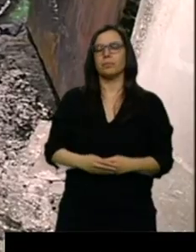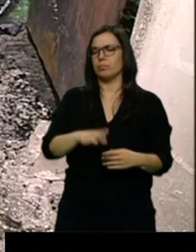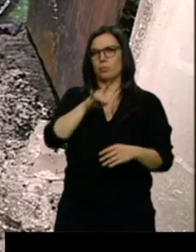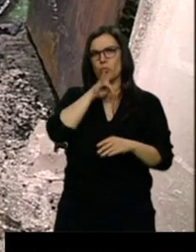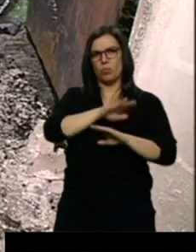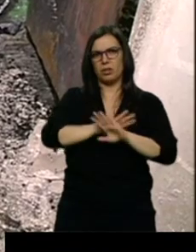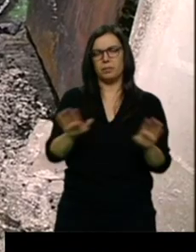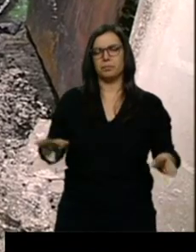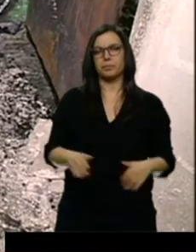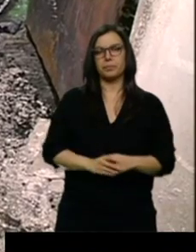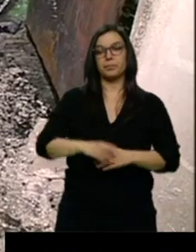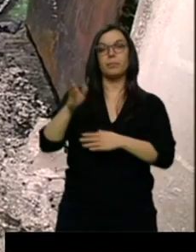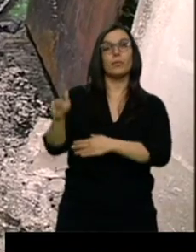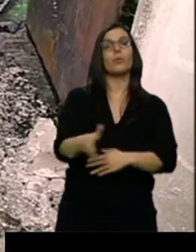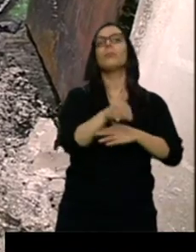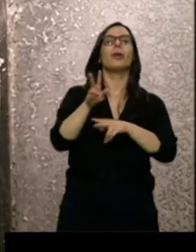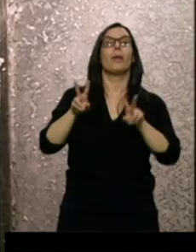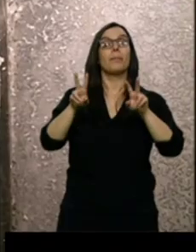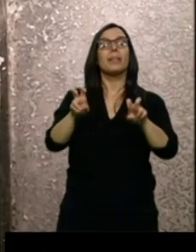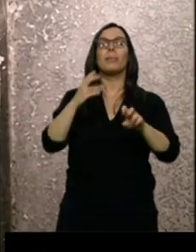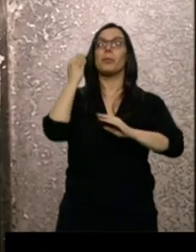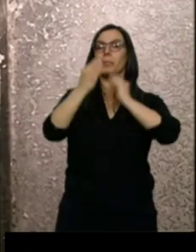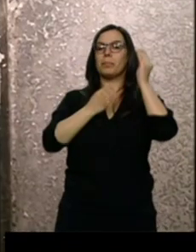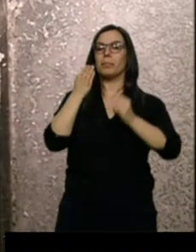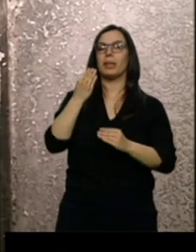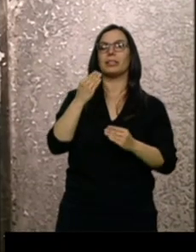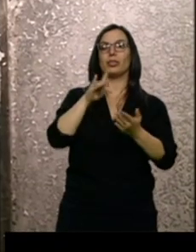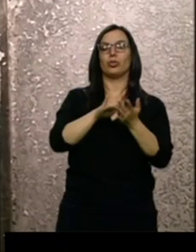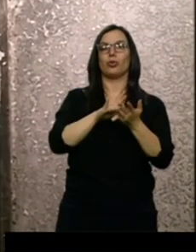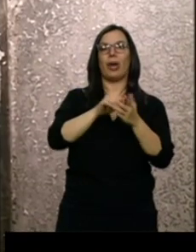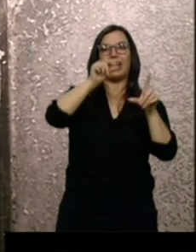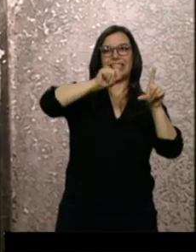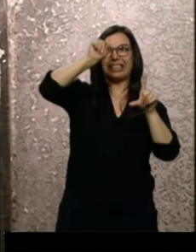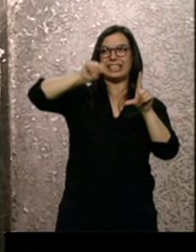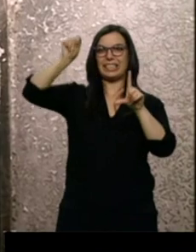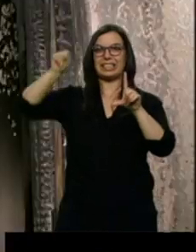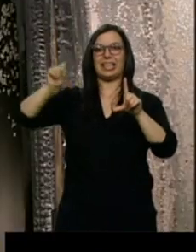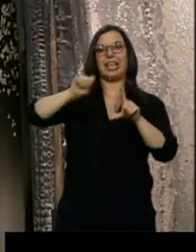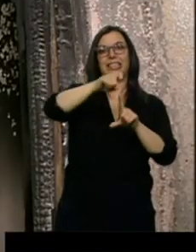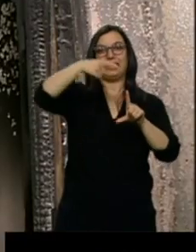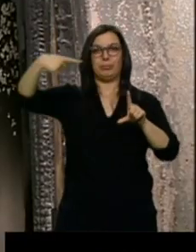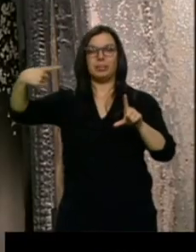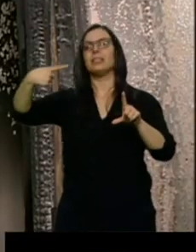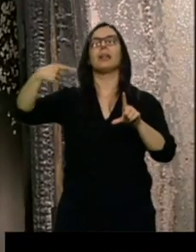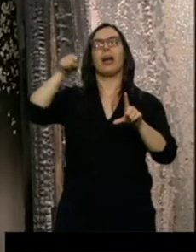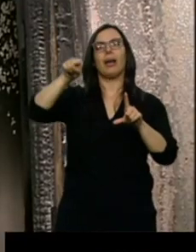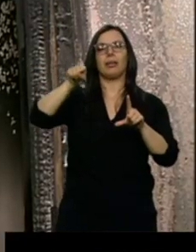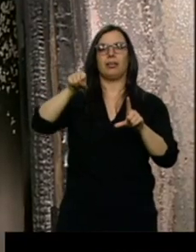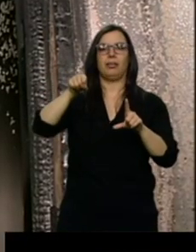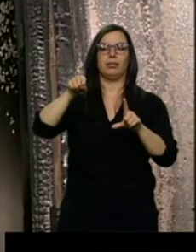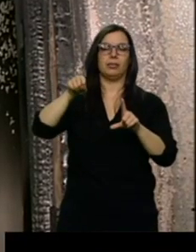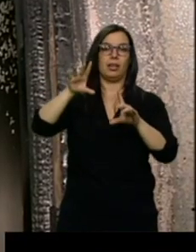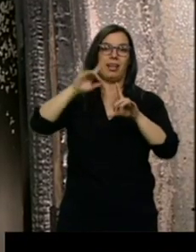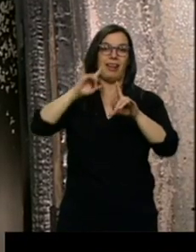bomberos en un primer momento creen que el fuego se originó en el cuadro eléctrico del descansillo de la primera planta del edificio. En un primer momento, mientras se